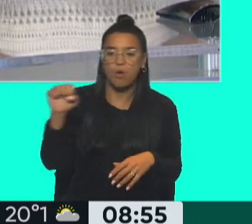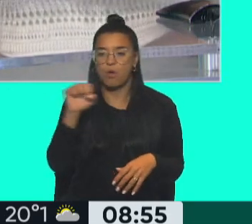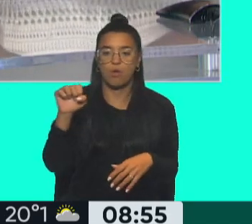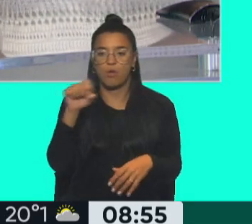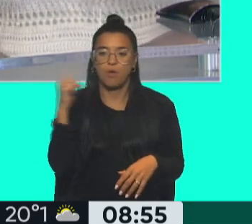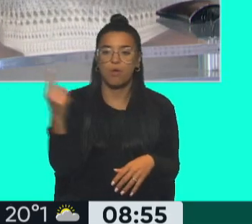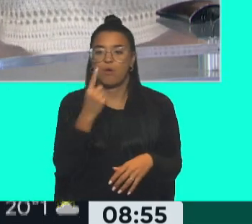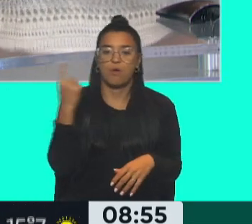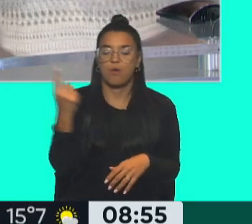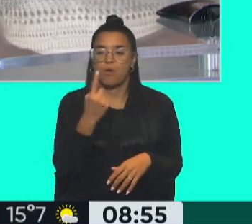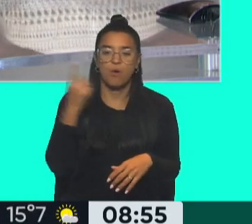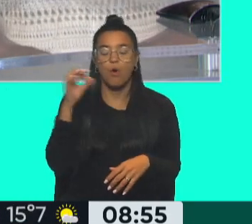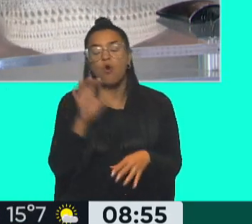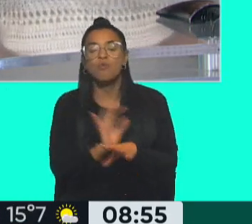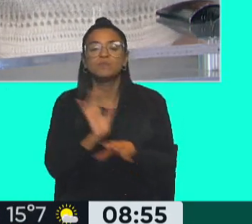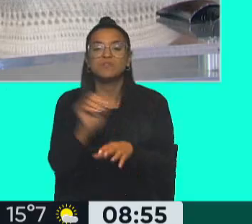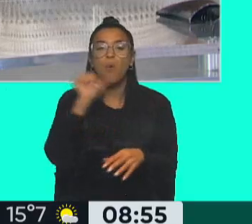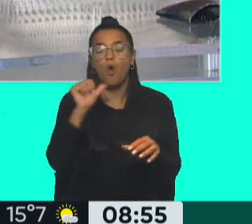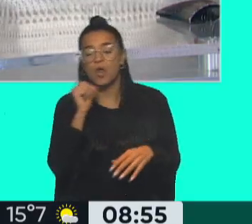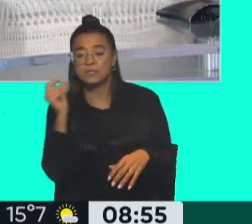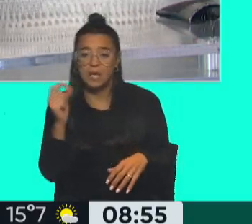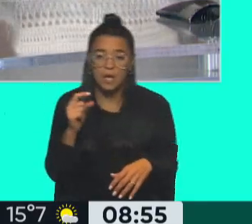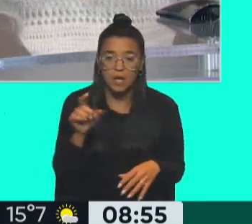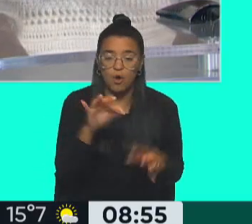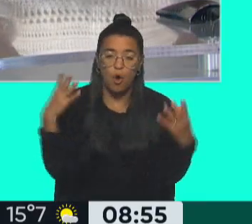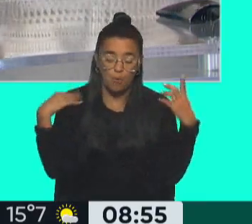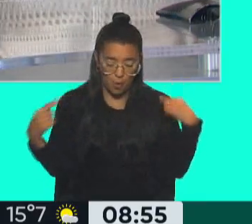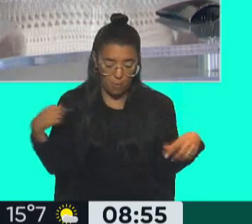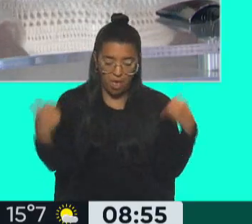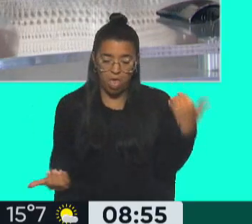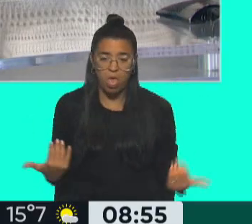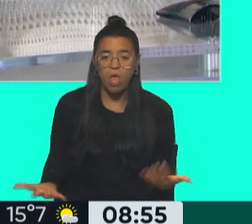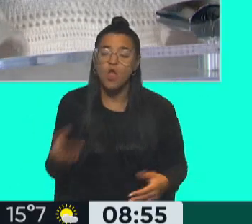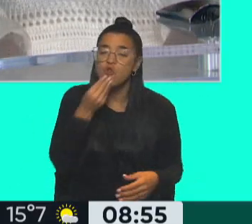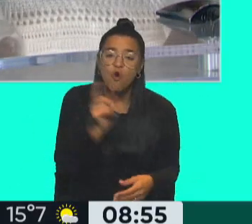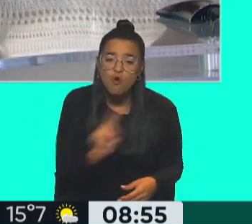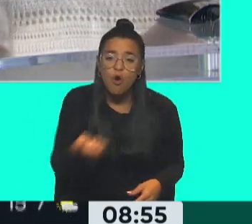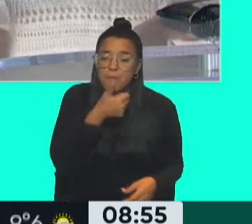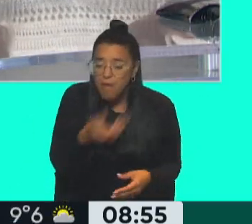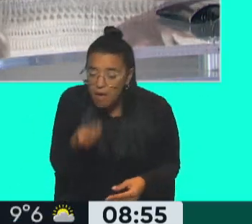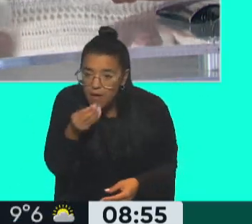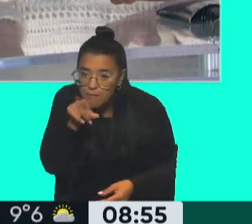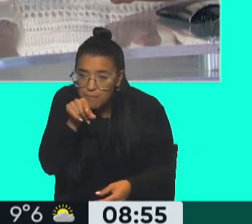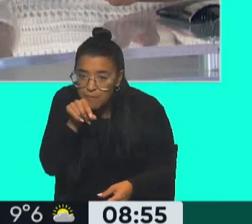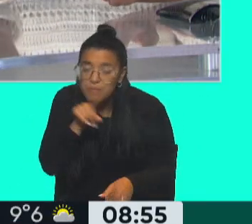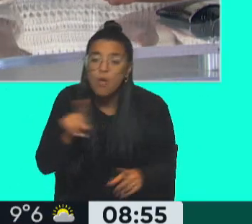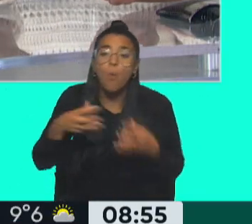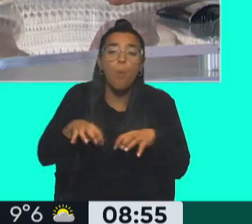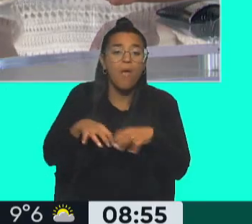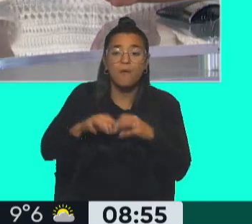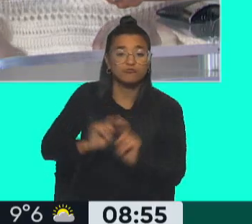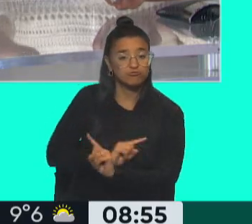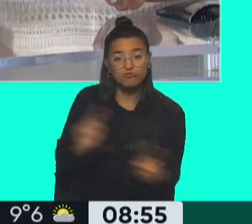tics, caminan como si estuvieran borrachas, se les cae el plumaje, no comen, no beben, las gallinas ponedoras dejan de poner